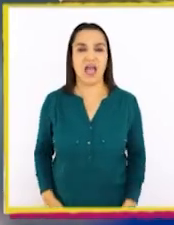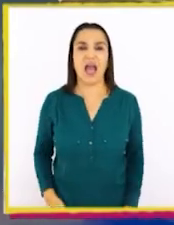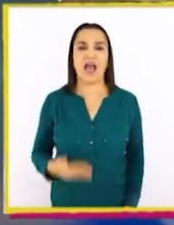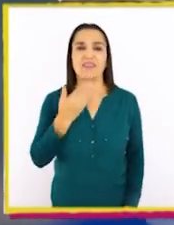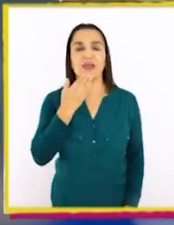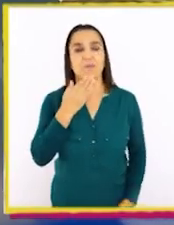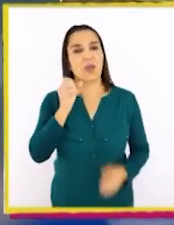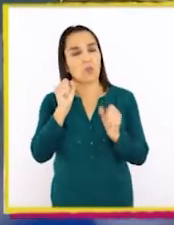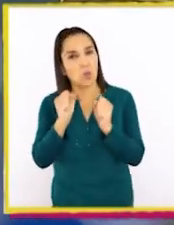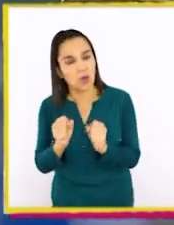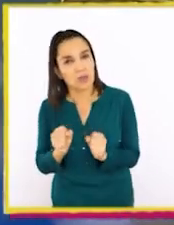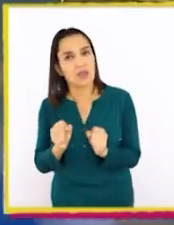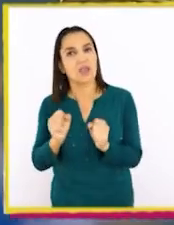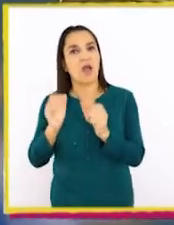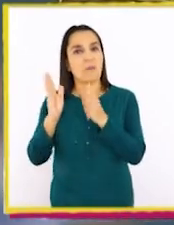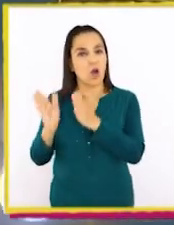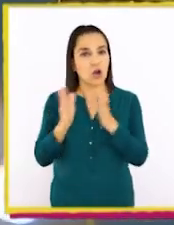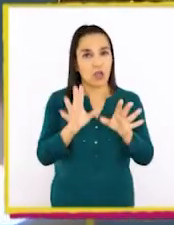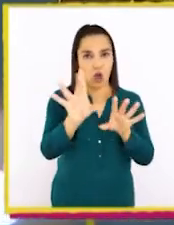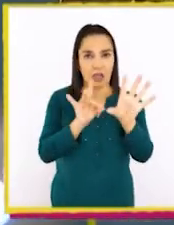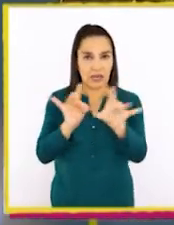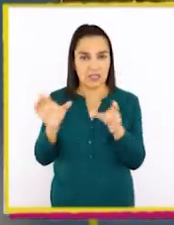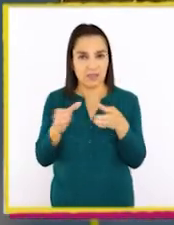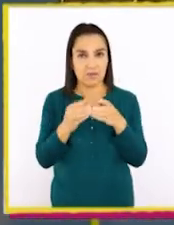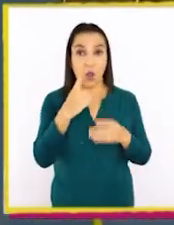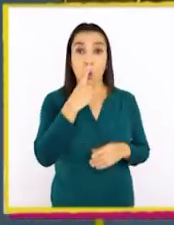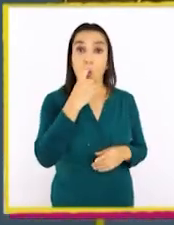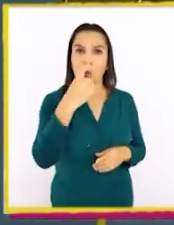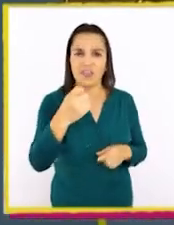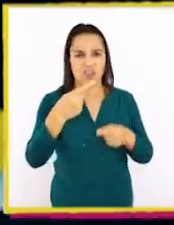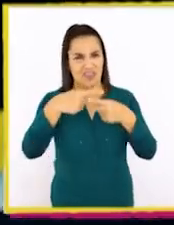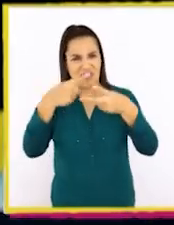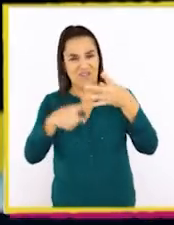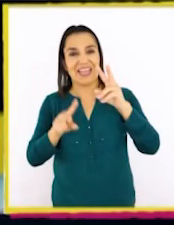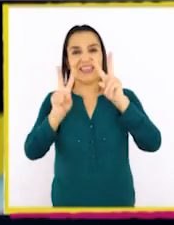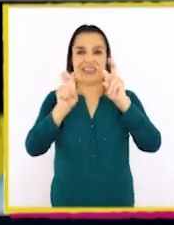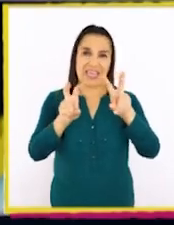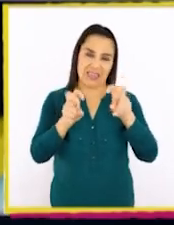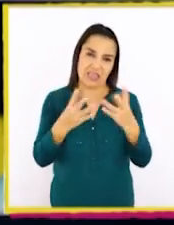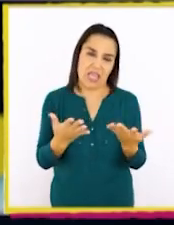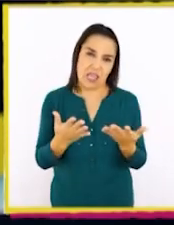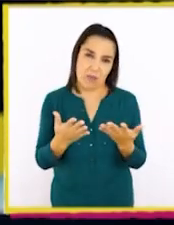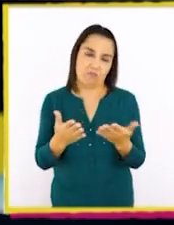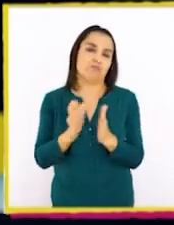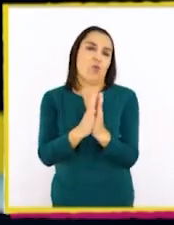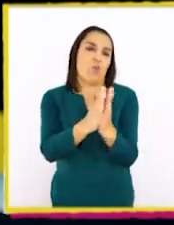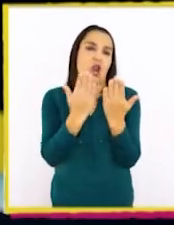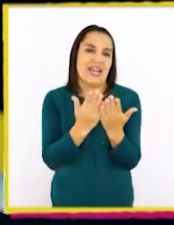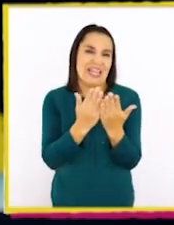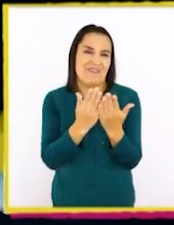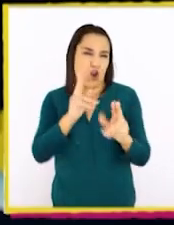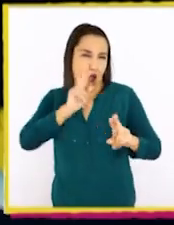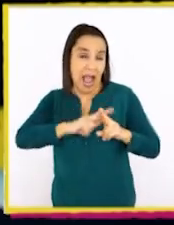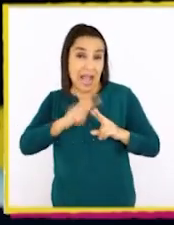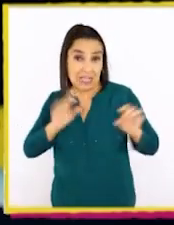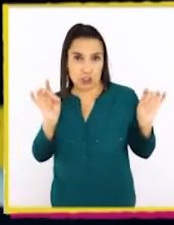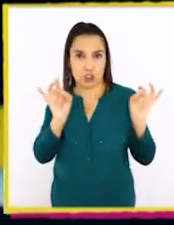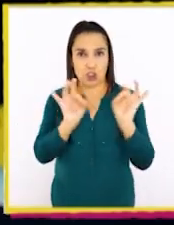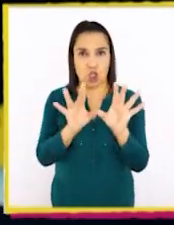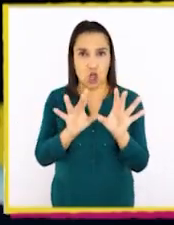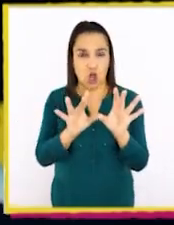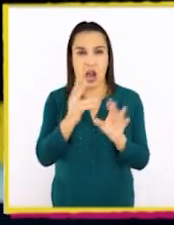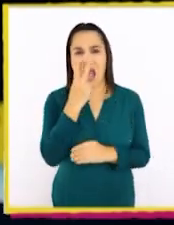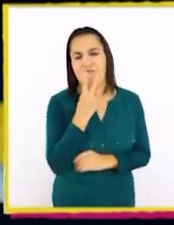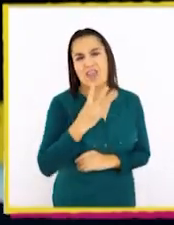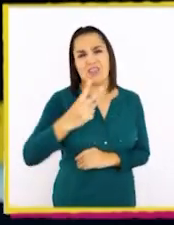también podríamos haber ordenado o clasificado los cuentos por temática. Como los libros de acción, de aventuras, de